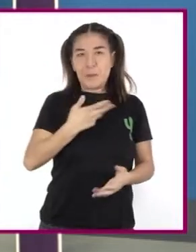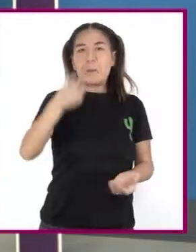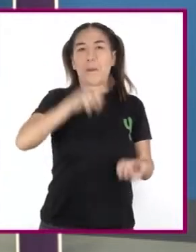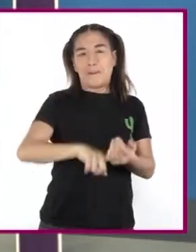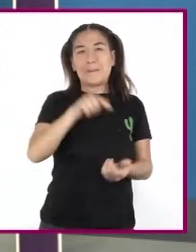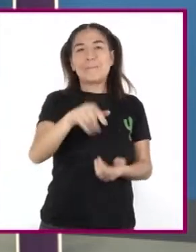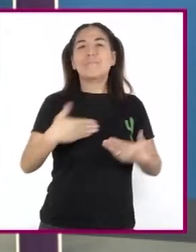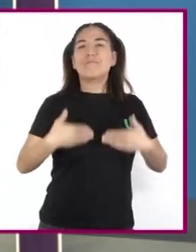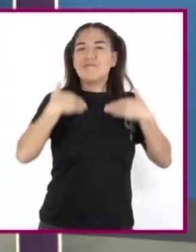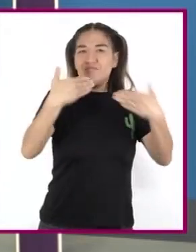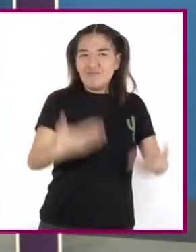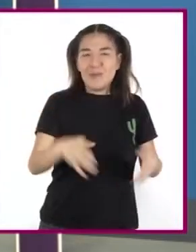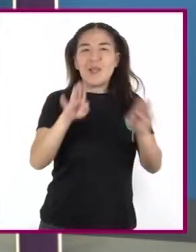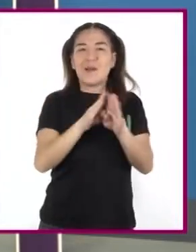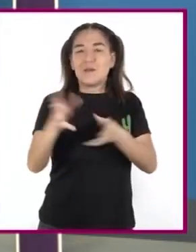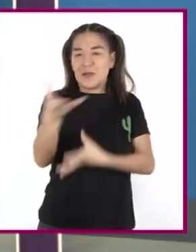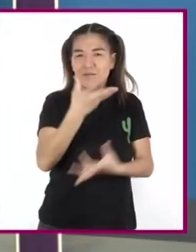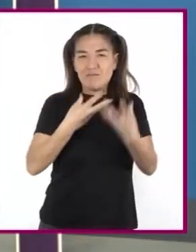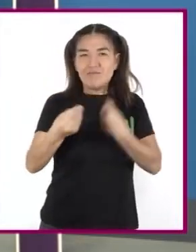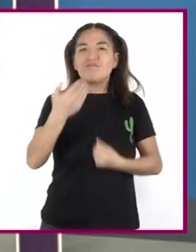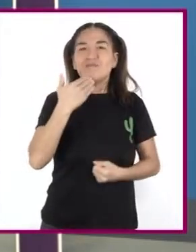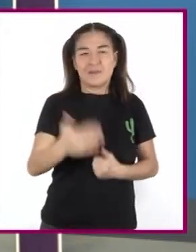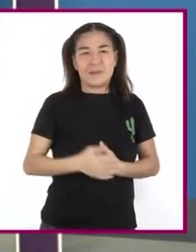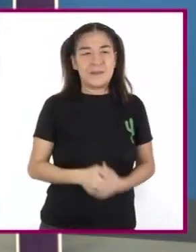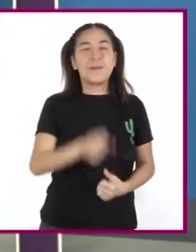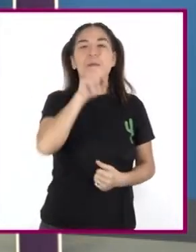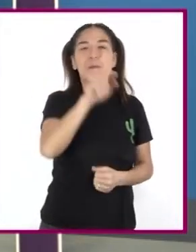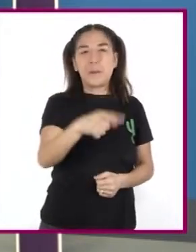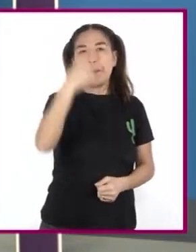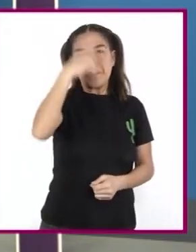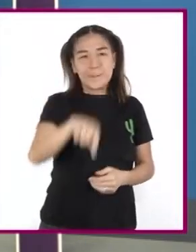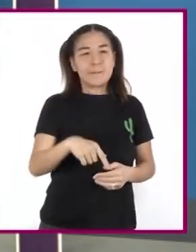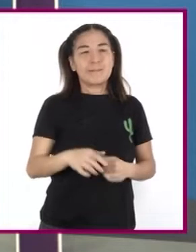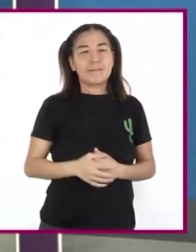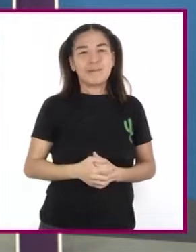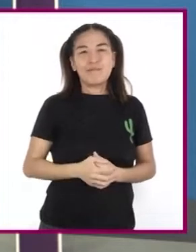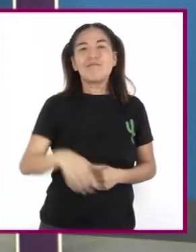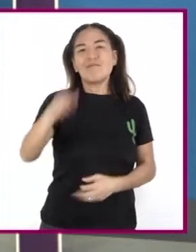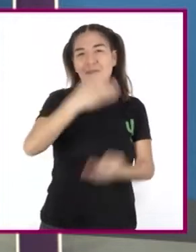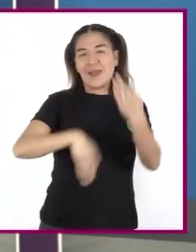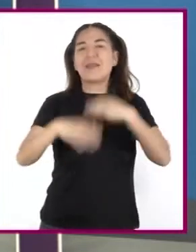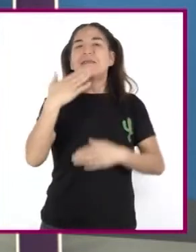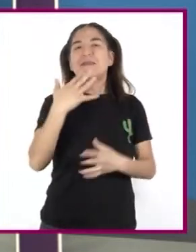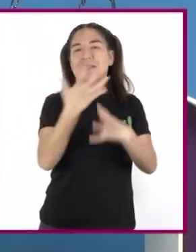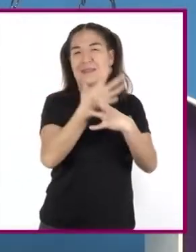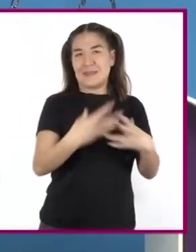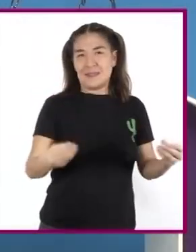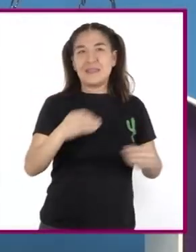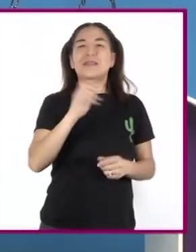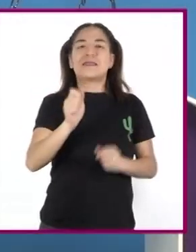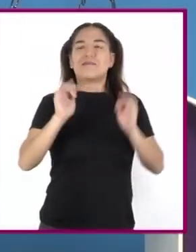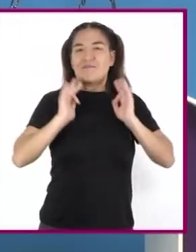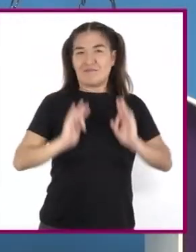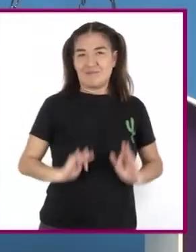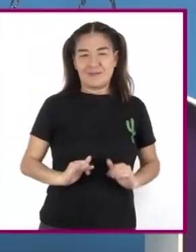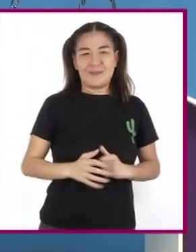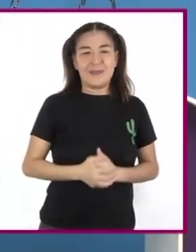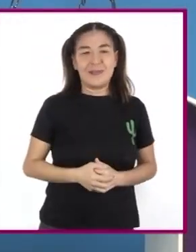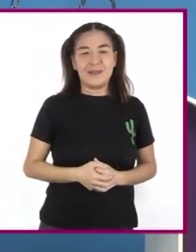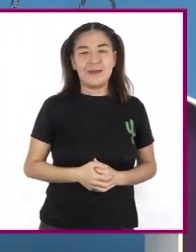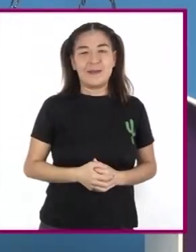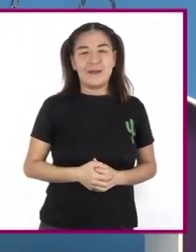cooperación Mutua Lo que a su vez Permite un alto nivel De satisfacción Son muchos